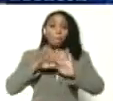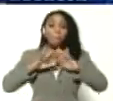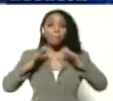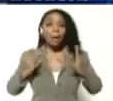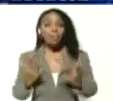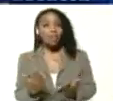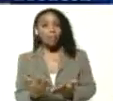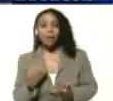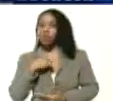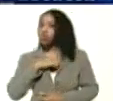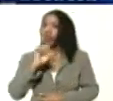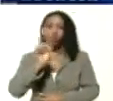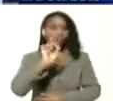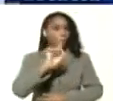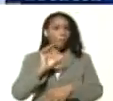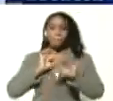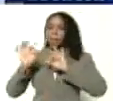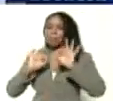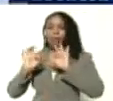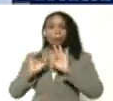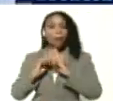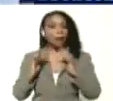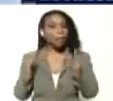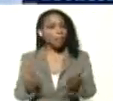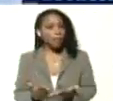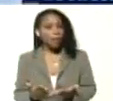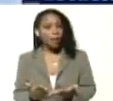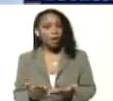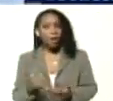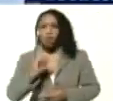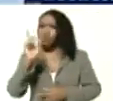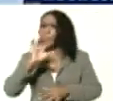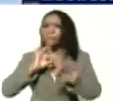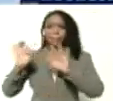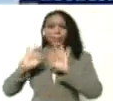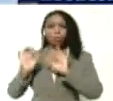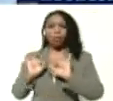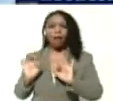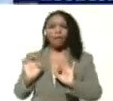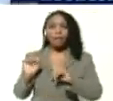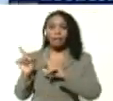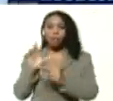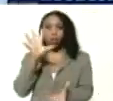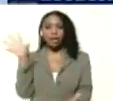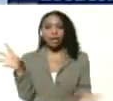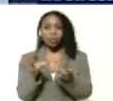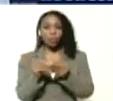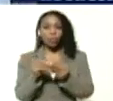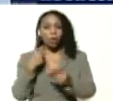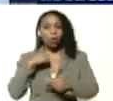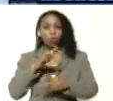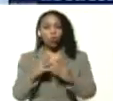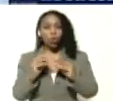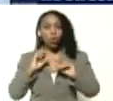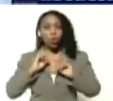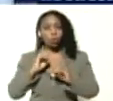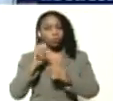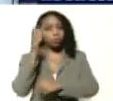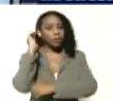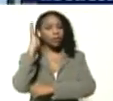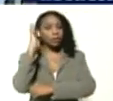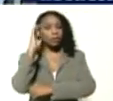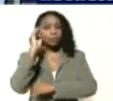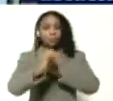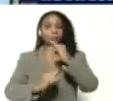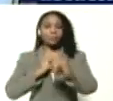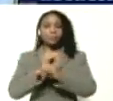nosotros no estábamos preparados para la pandemia. No estábamos preparados y ha sido como una conclusión en todos los seminarios internacionales que hemos hecho de educación,